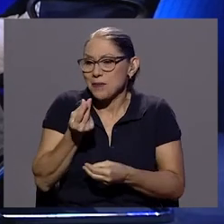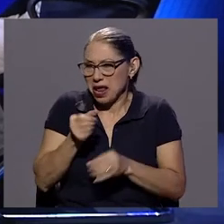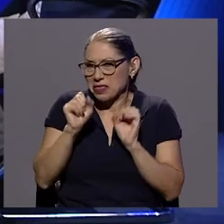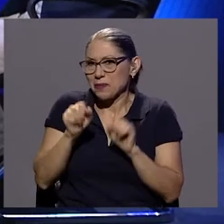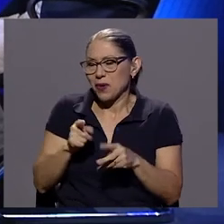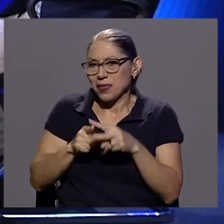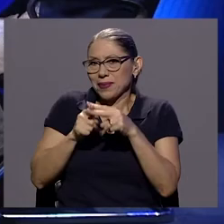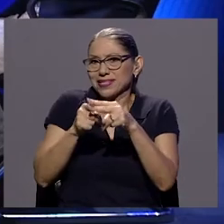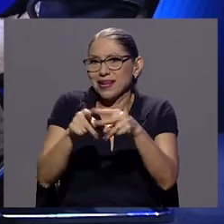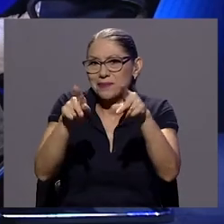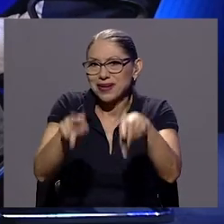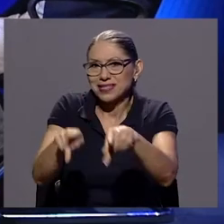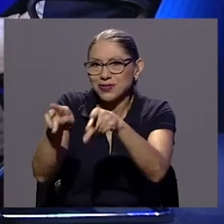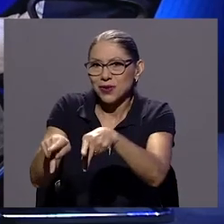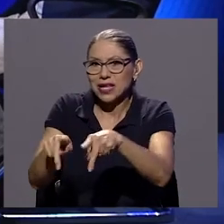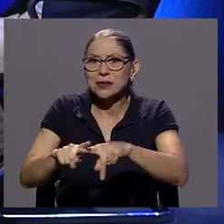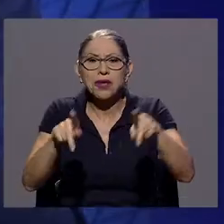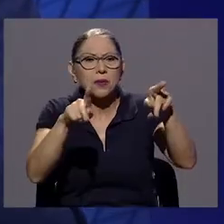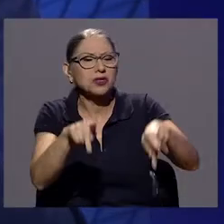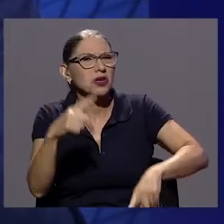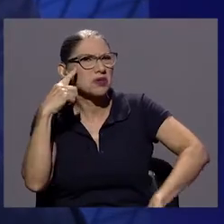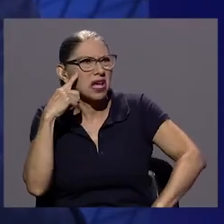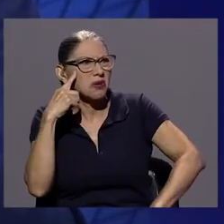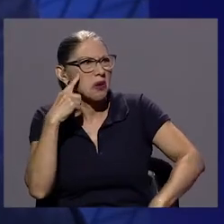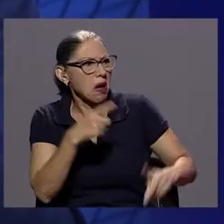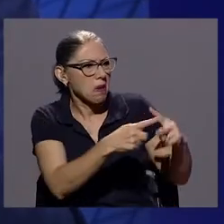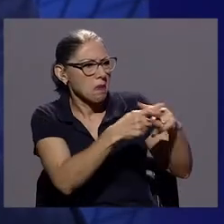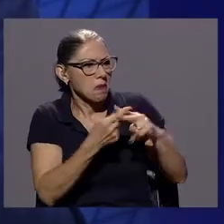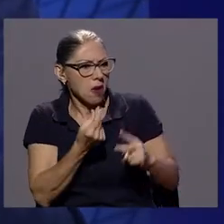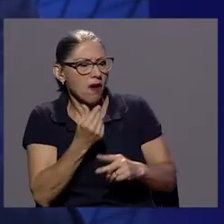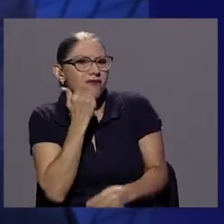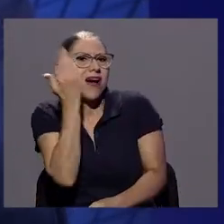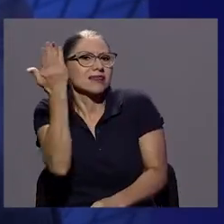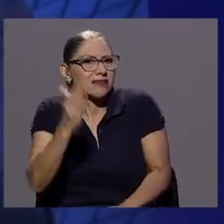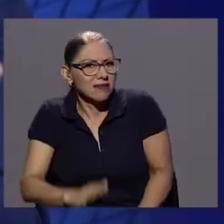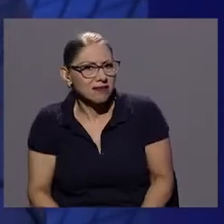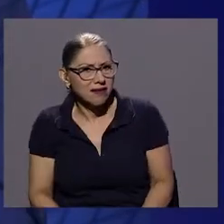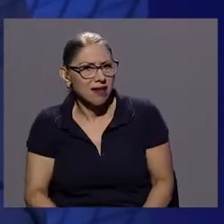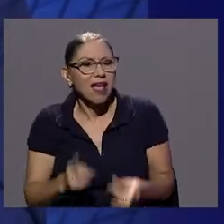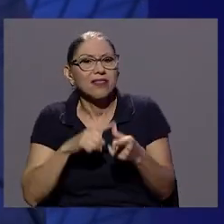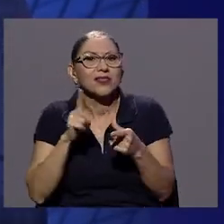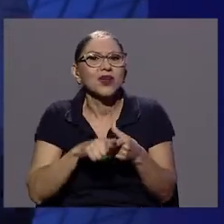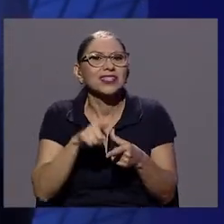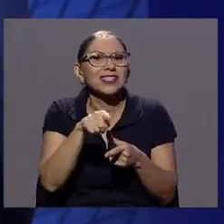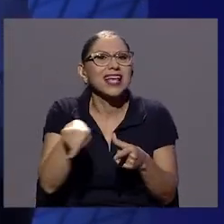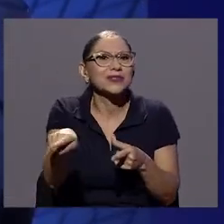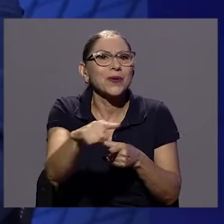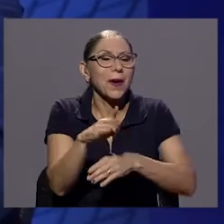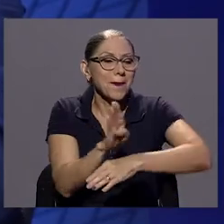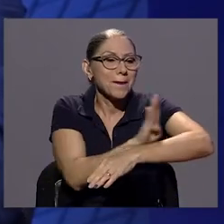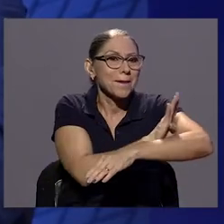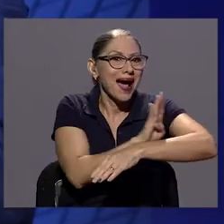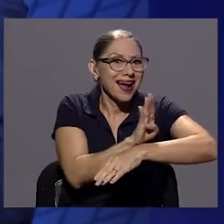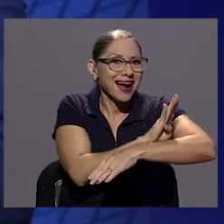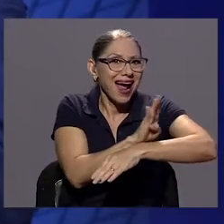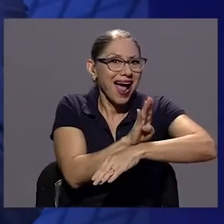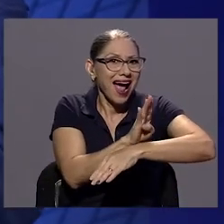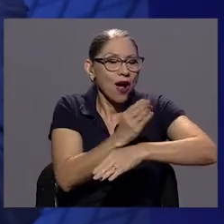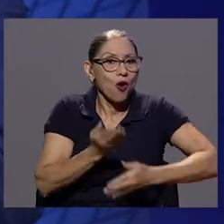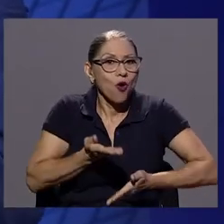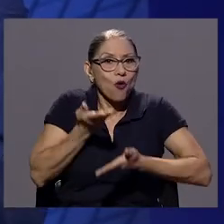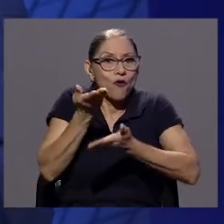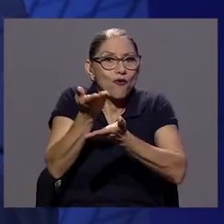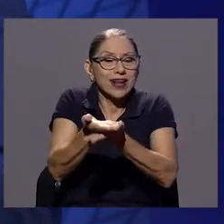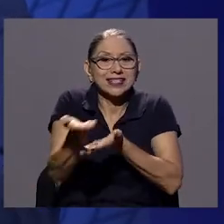que el acceso al crédito era muy fácil y entonces eso dio lugar a transformaciones de la banca ofreciendo servicios financieros y